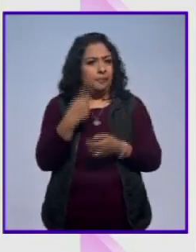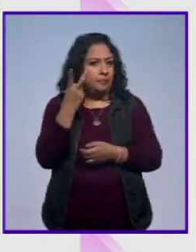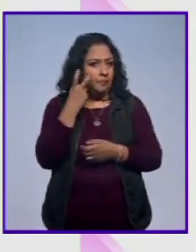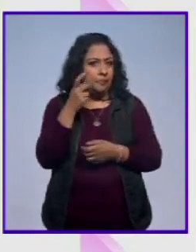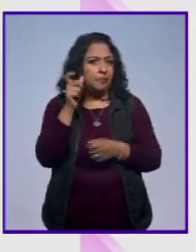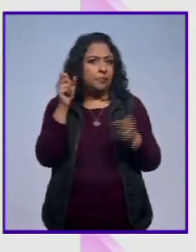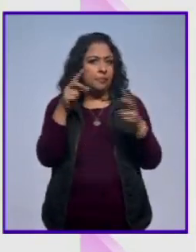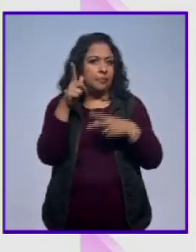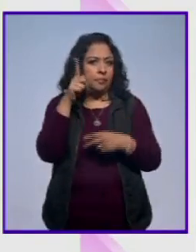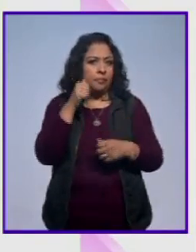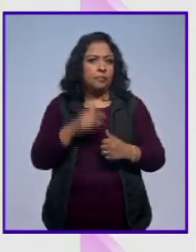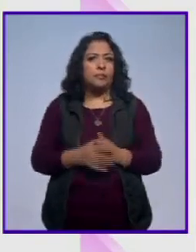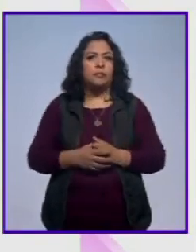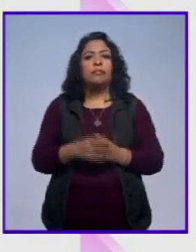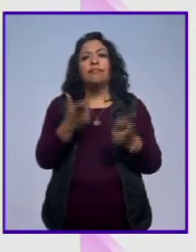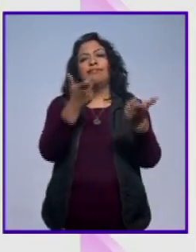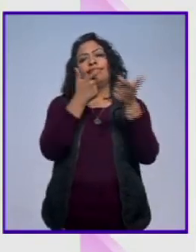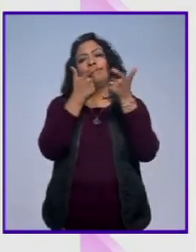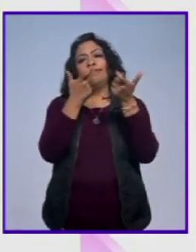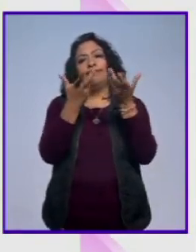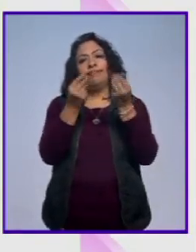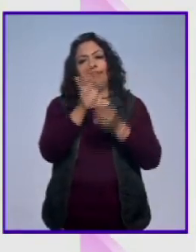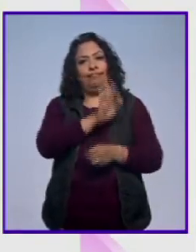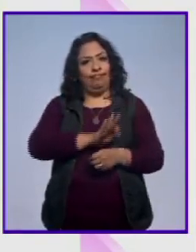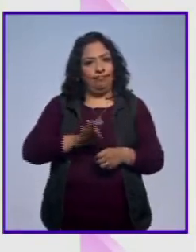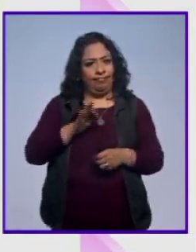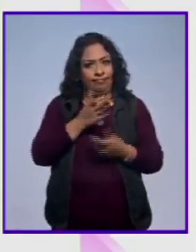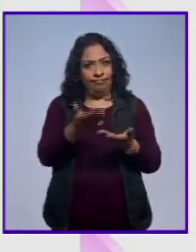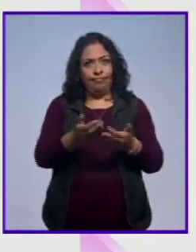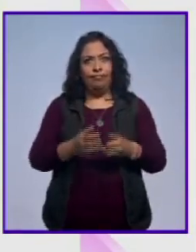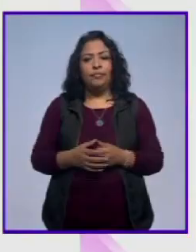hasta mañana hasta mañana ríense mucho sean felices